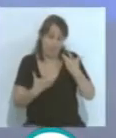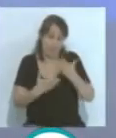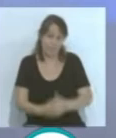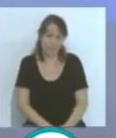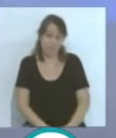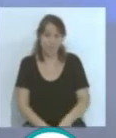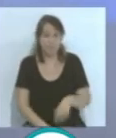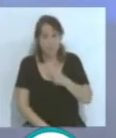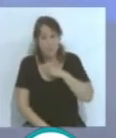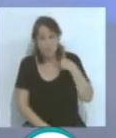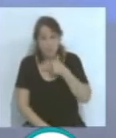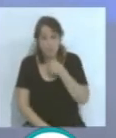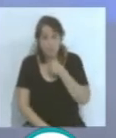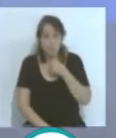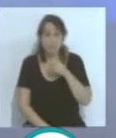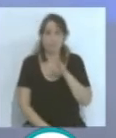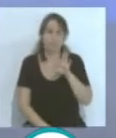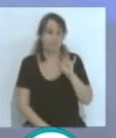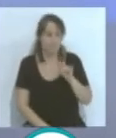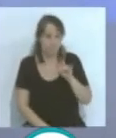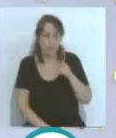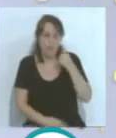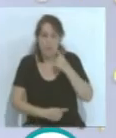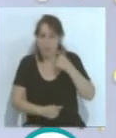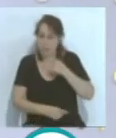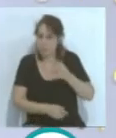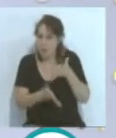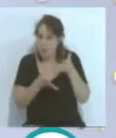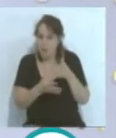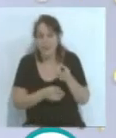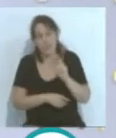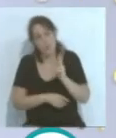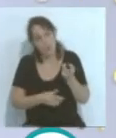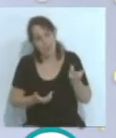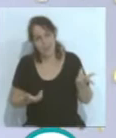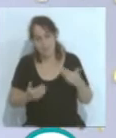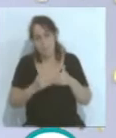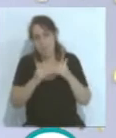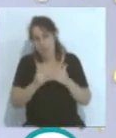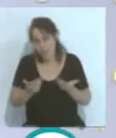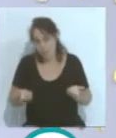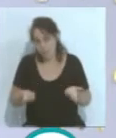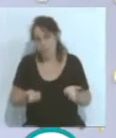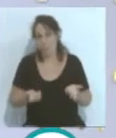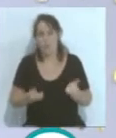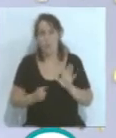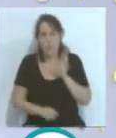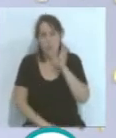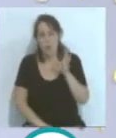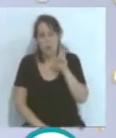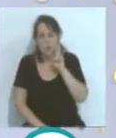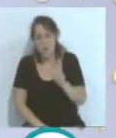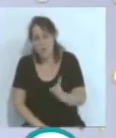¿Te gustó la camiseta? La primera me ha encantado y la segunda no tanto, es que no veo yo,